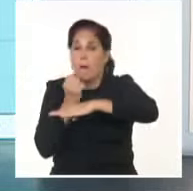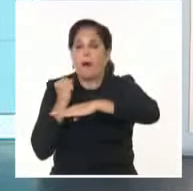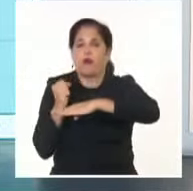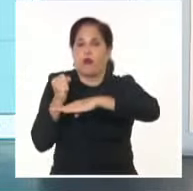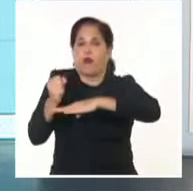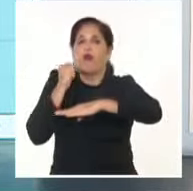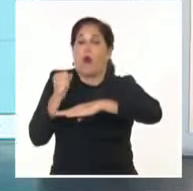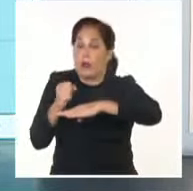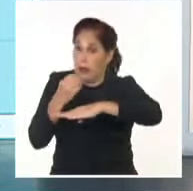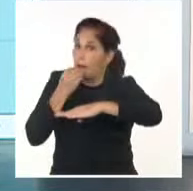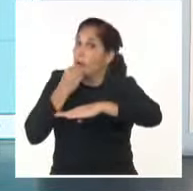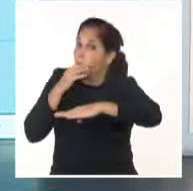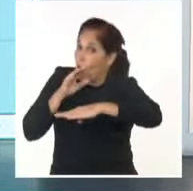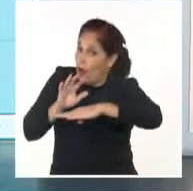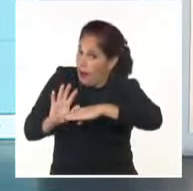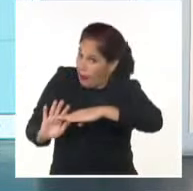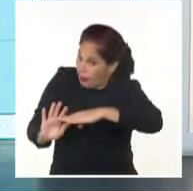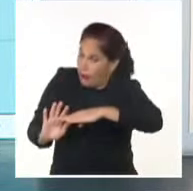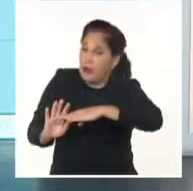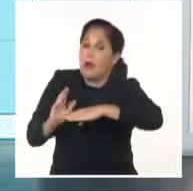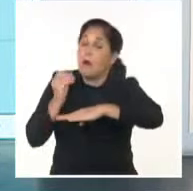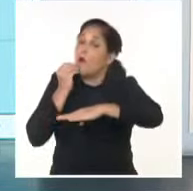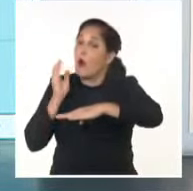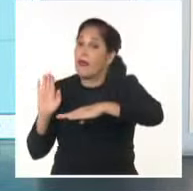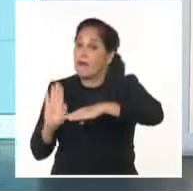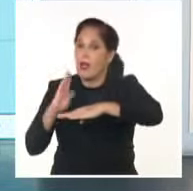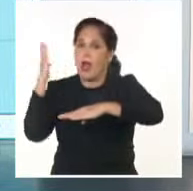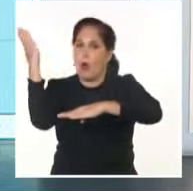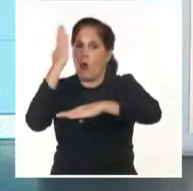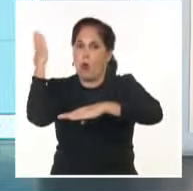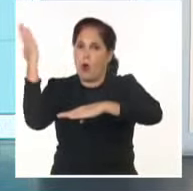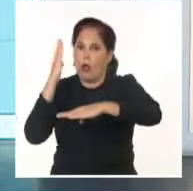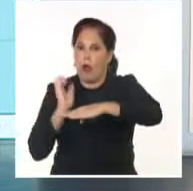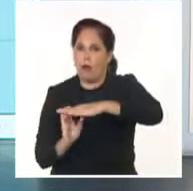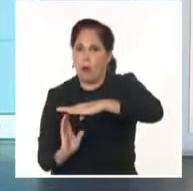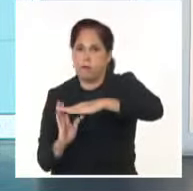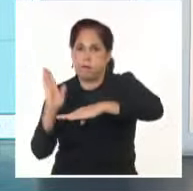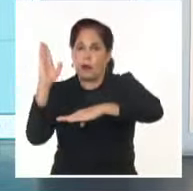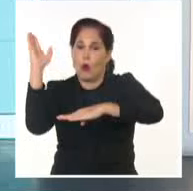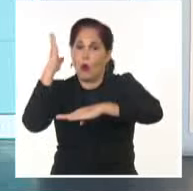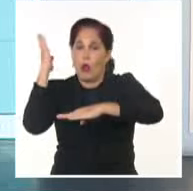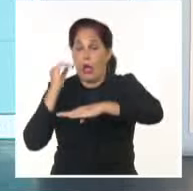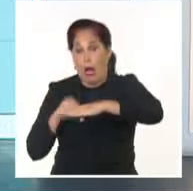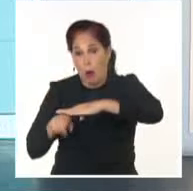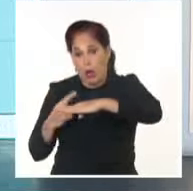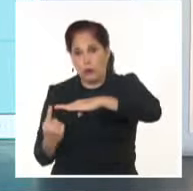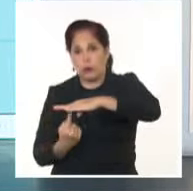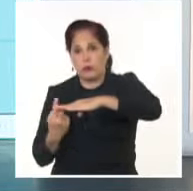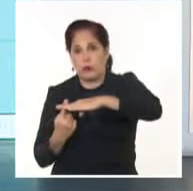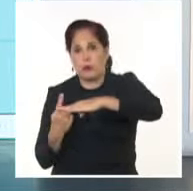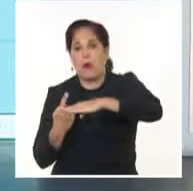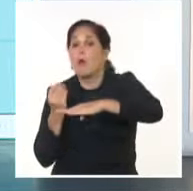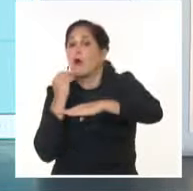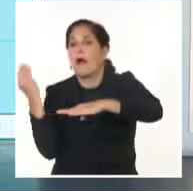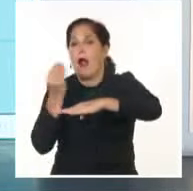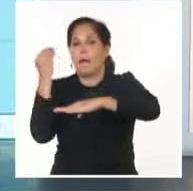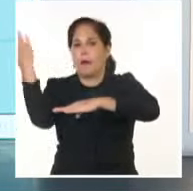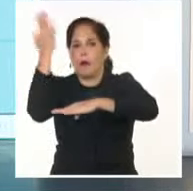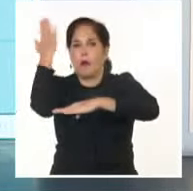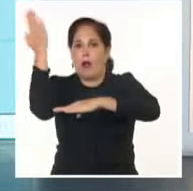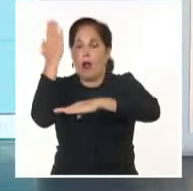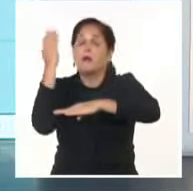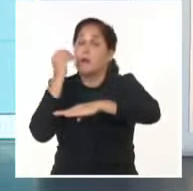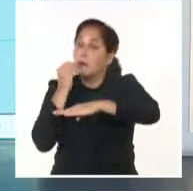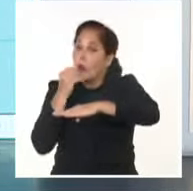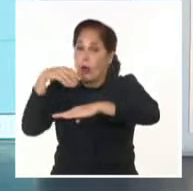pueda tener este organismo, que muy probablemente llegue como un huracán a la parte occidental del país o se acerca al occidente del país como un huracán. Y qué bueno, también sus